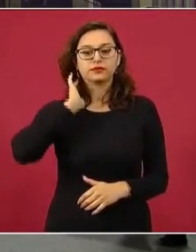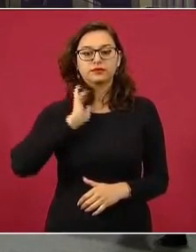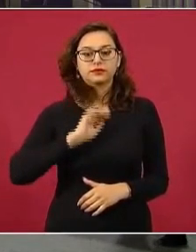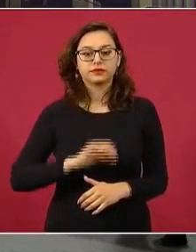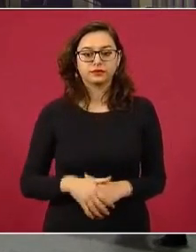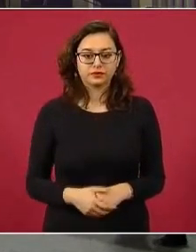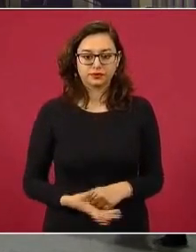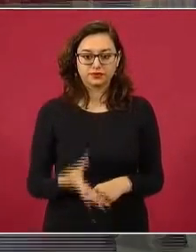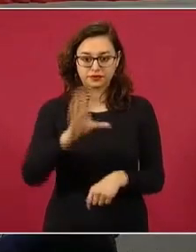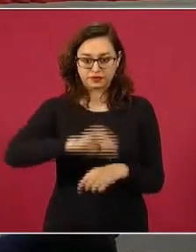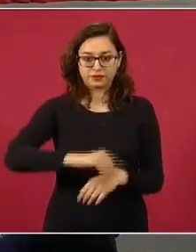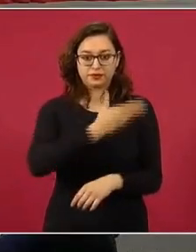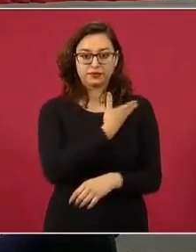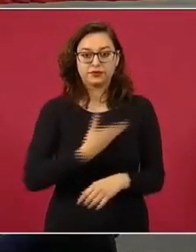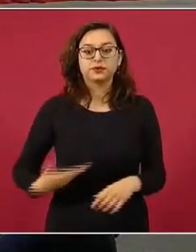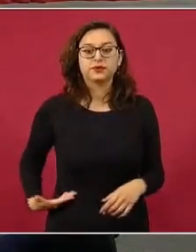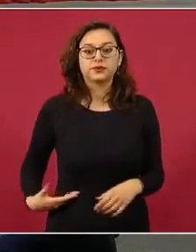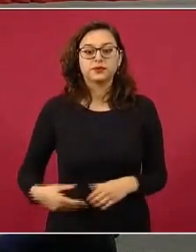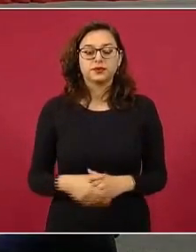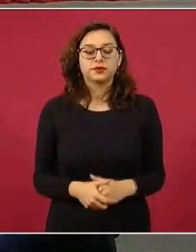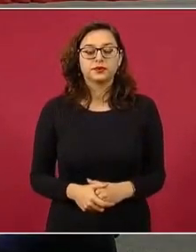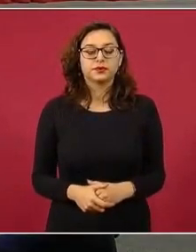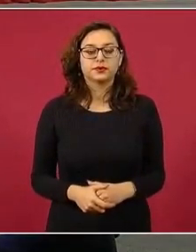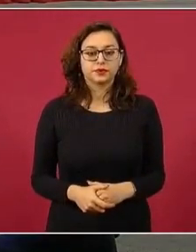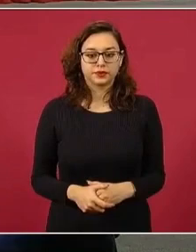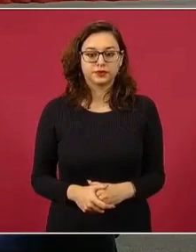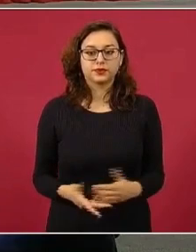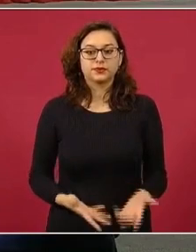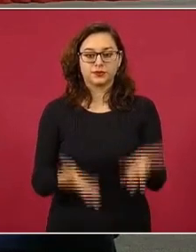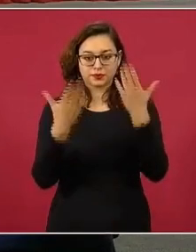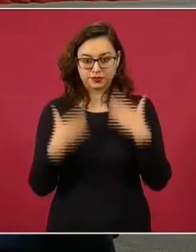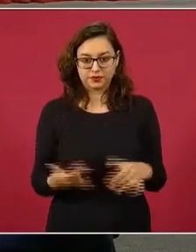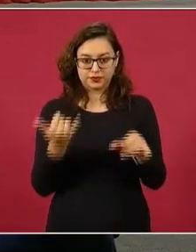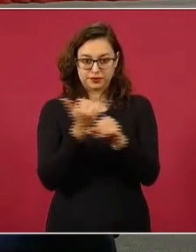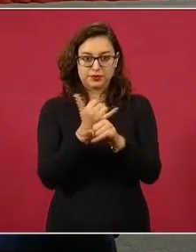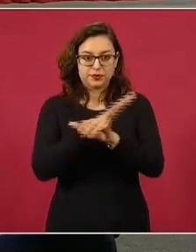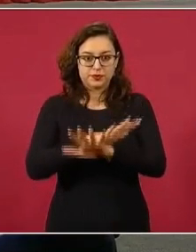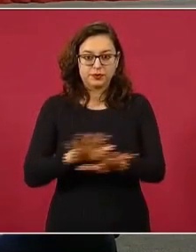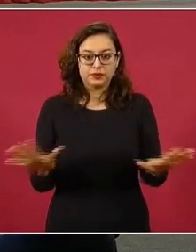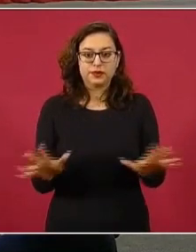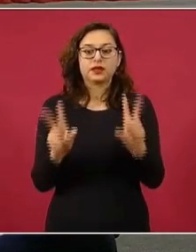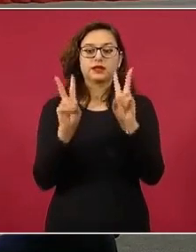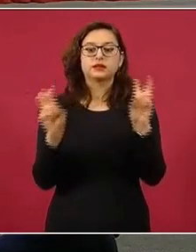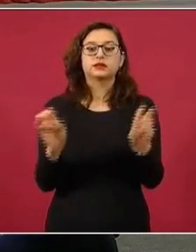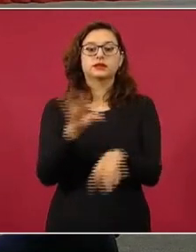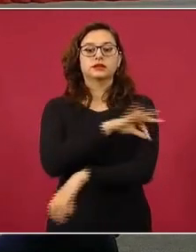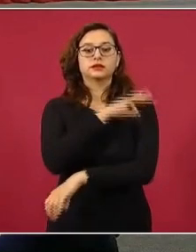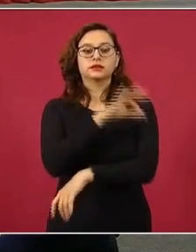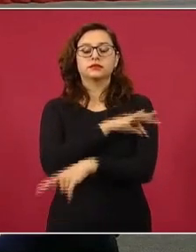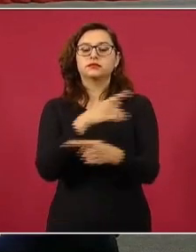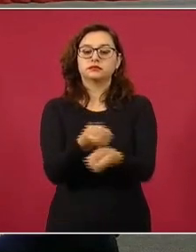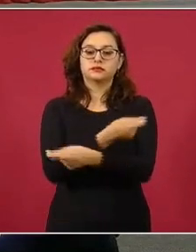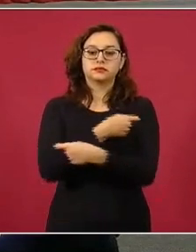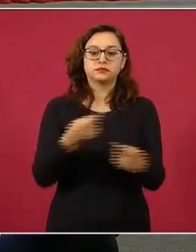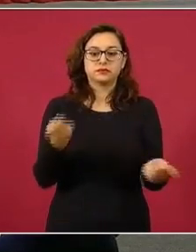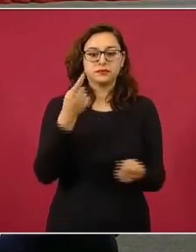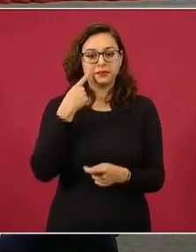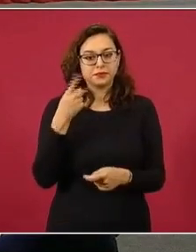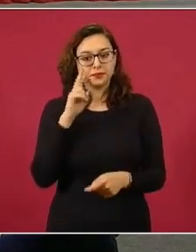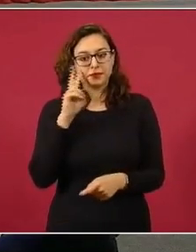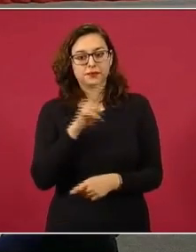Con su permiso, señor presidente, vamos a informar sobre el plan de distribución de vacunas. Adelante, por favor.